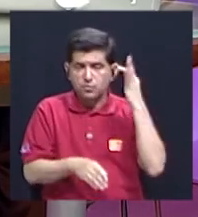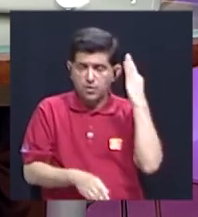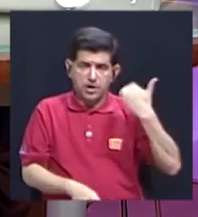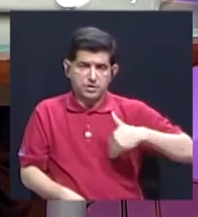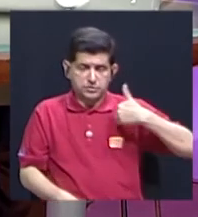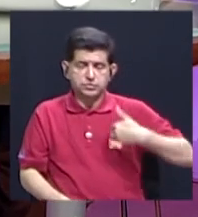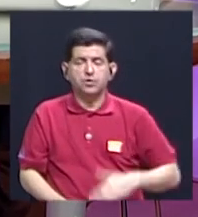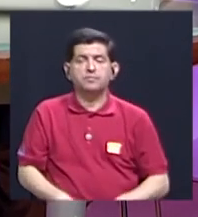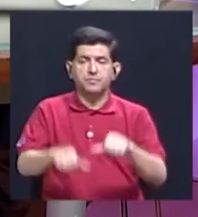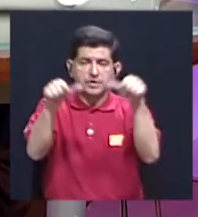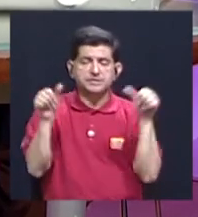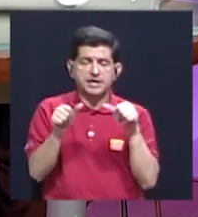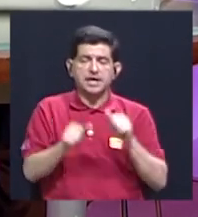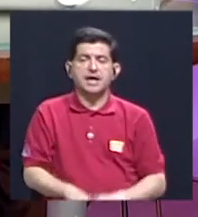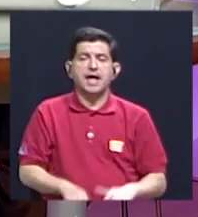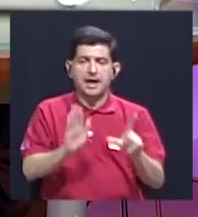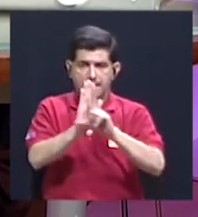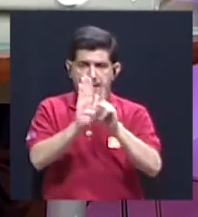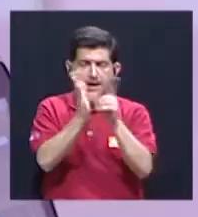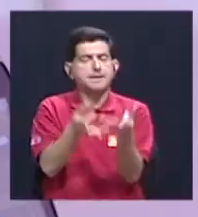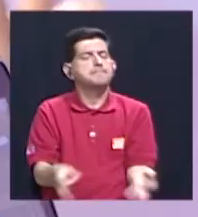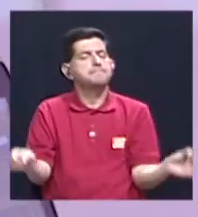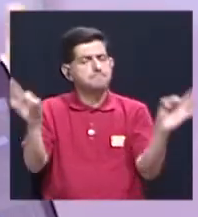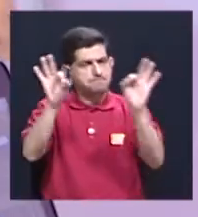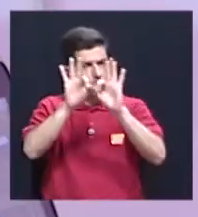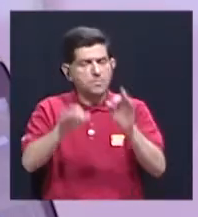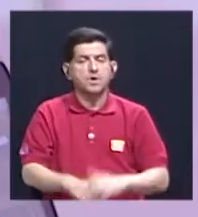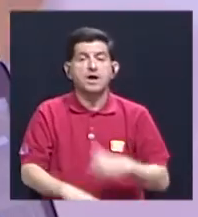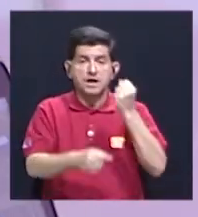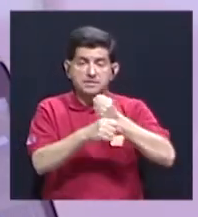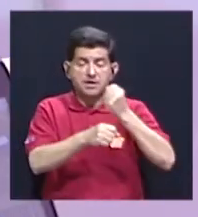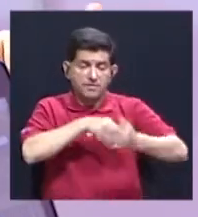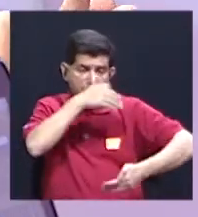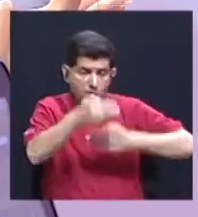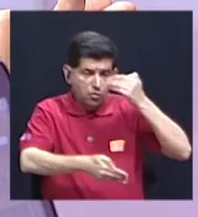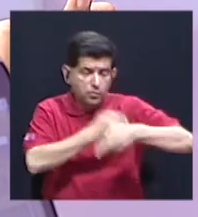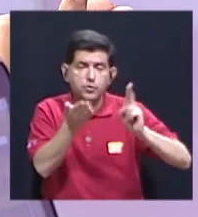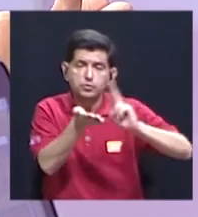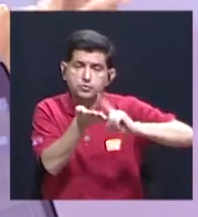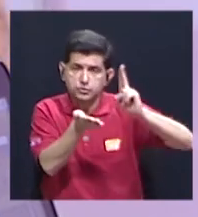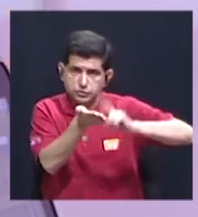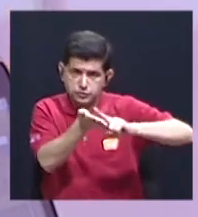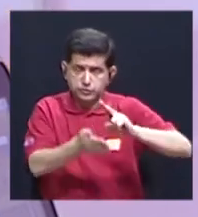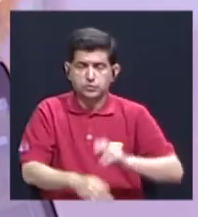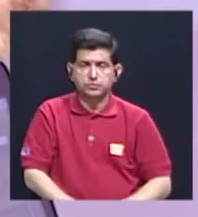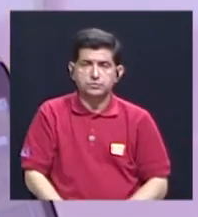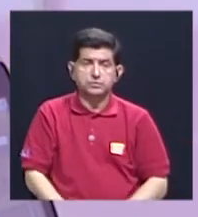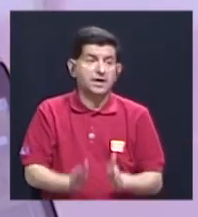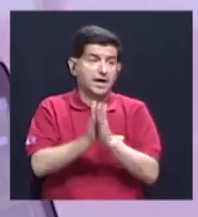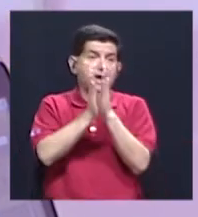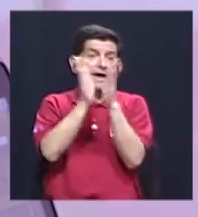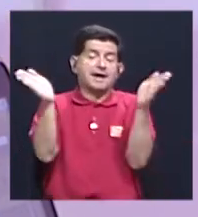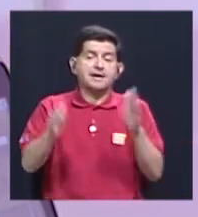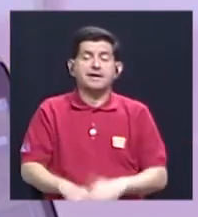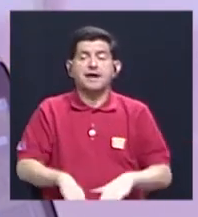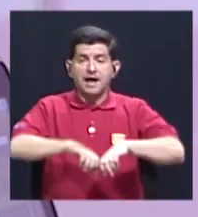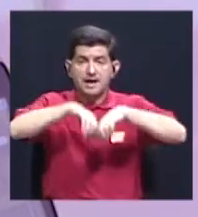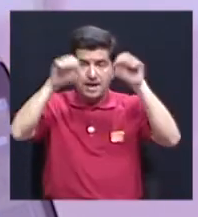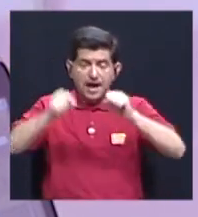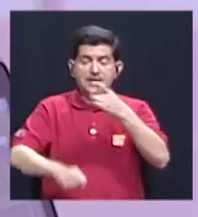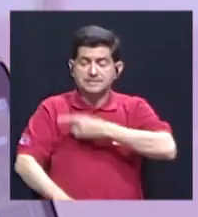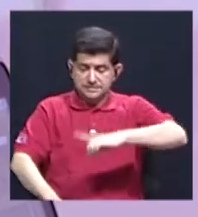en derecho, que me parece otra cuestión estratégica, el trabajo sobre los procesos de contratación y, en general, el régimen